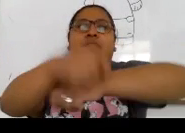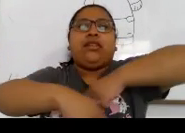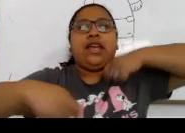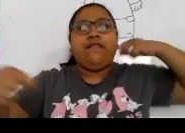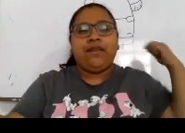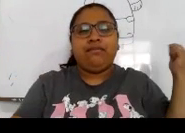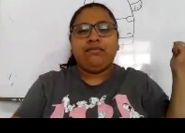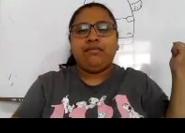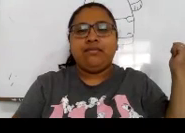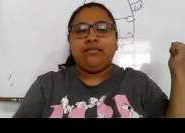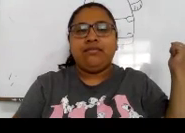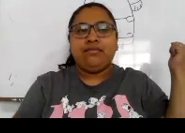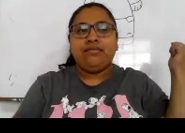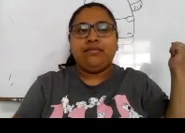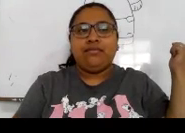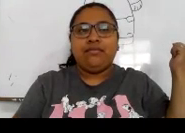que se están amarrando. F.